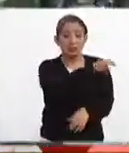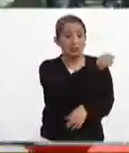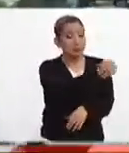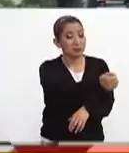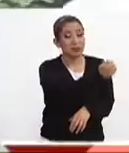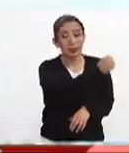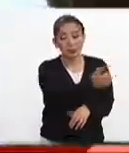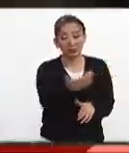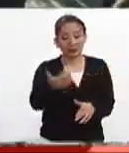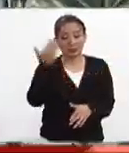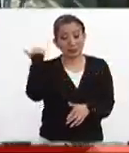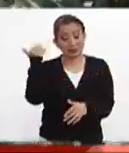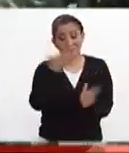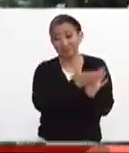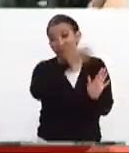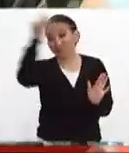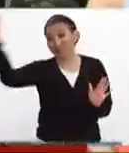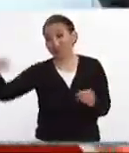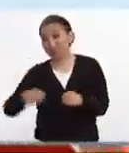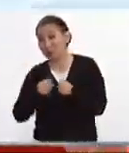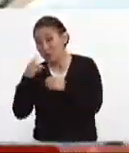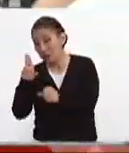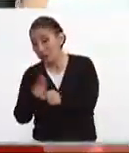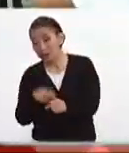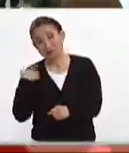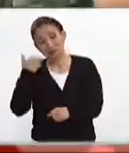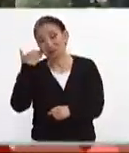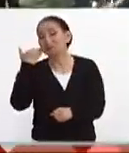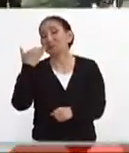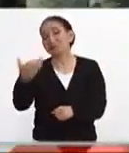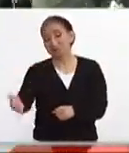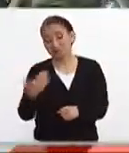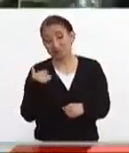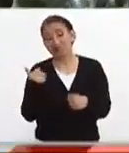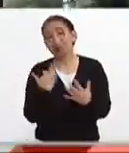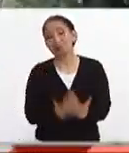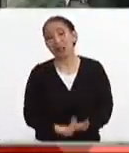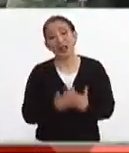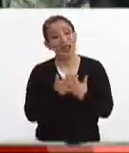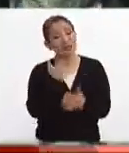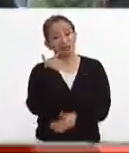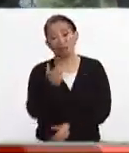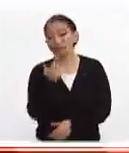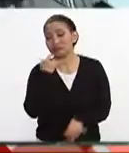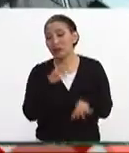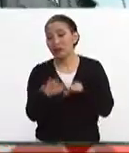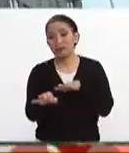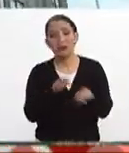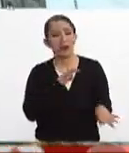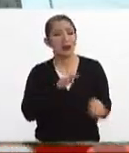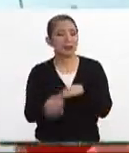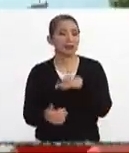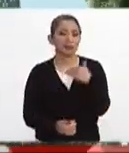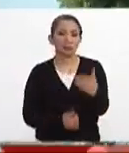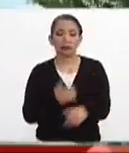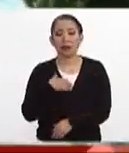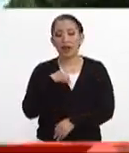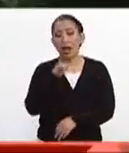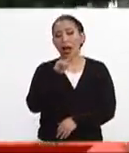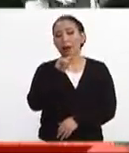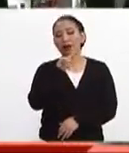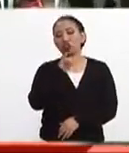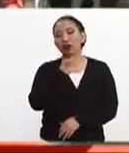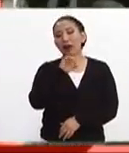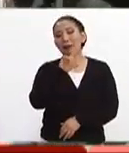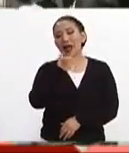septiembre pasado sé que va a ser un trabajo arduo y un proceso sumamente largo Alberto Capella,